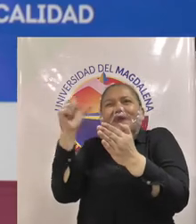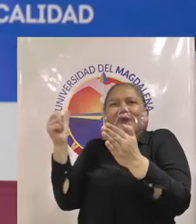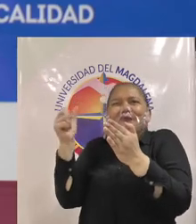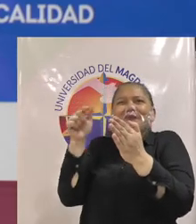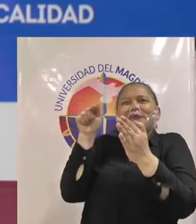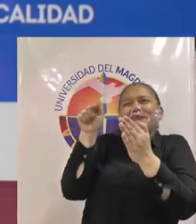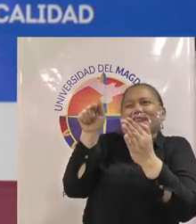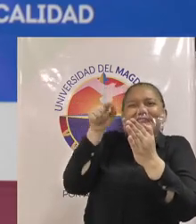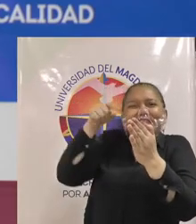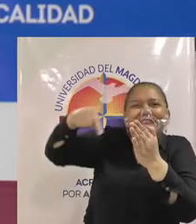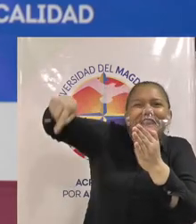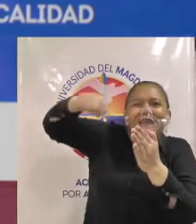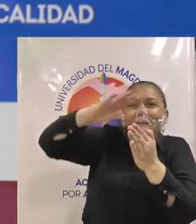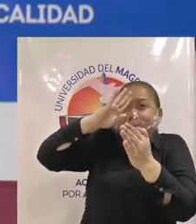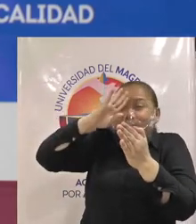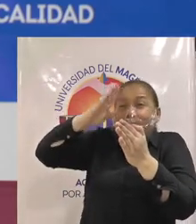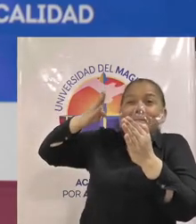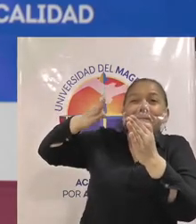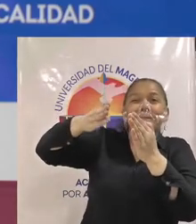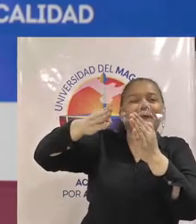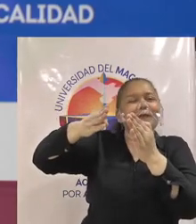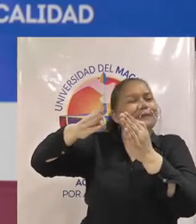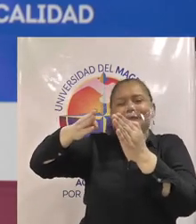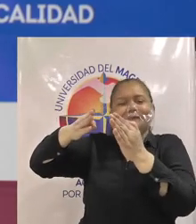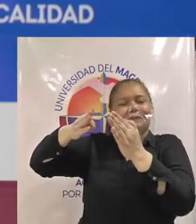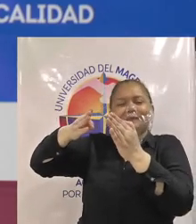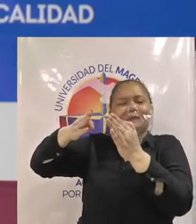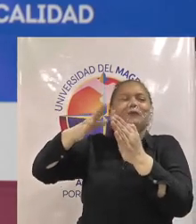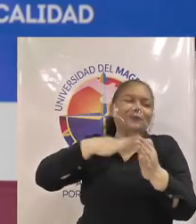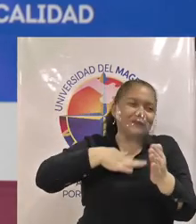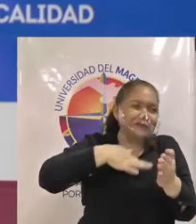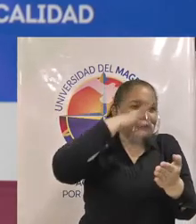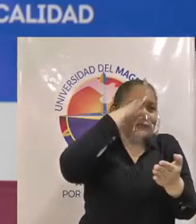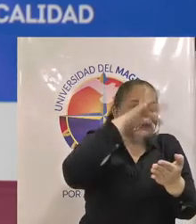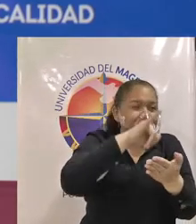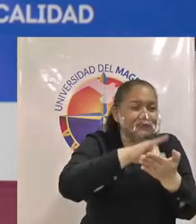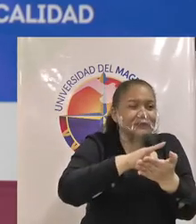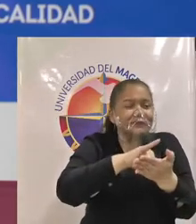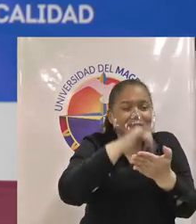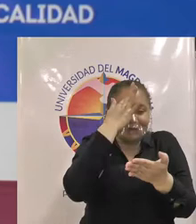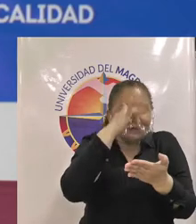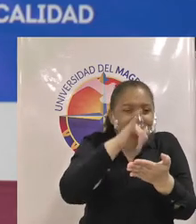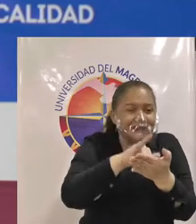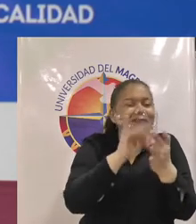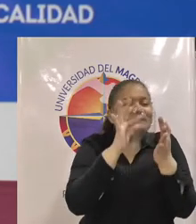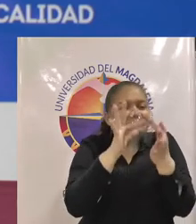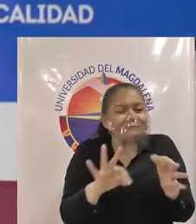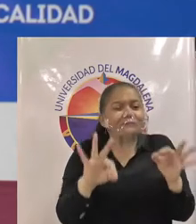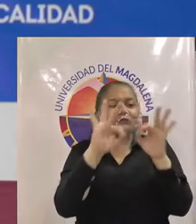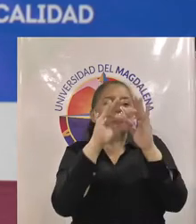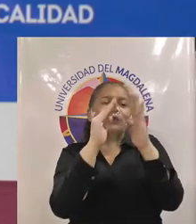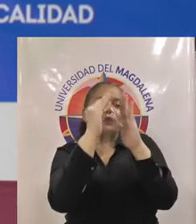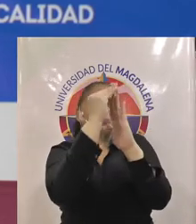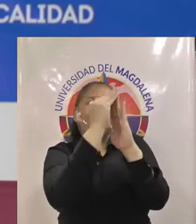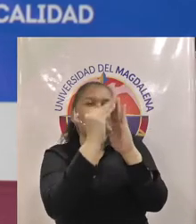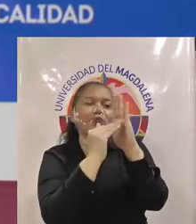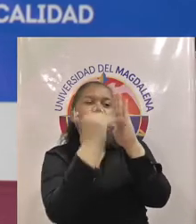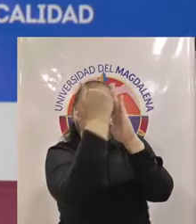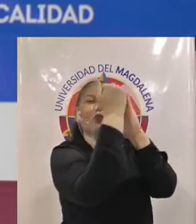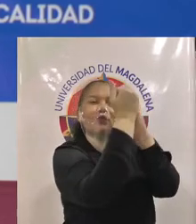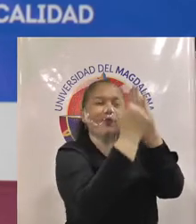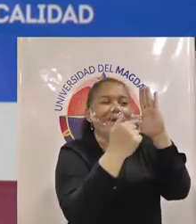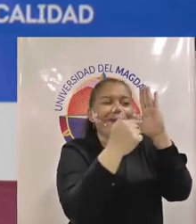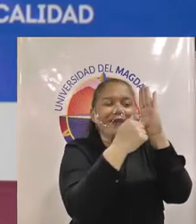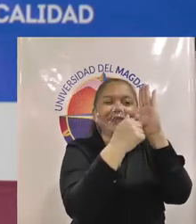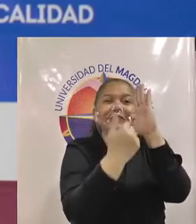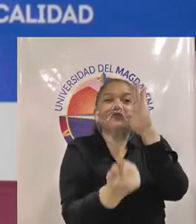suficientes entonces considero muy muy muy importante que en ese estatuto se vean todos esos